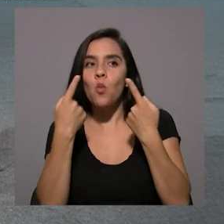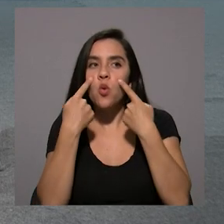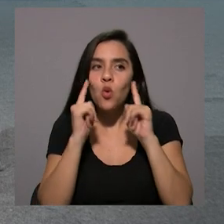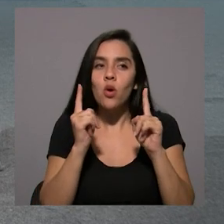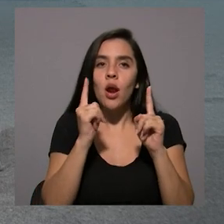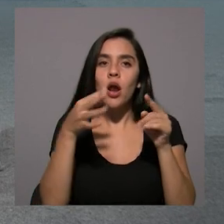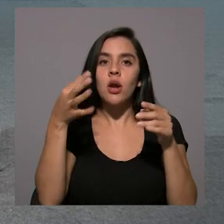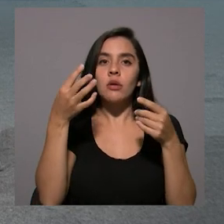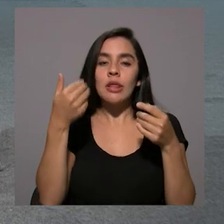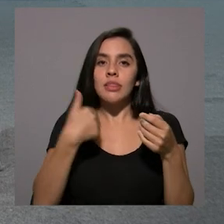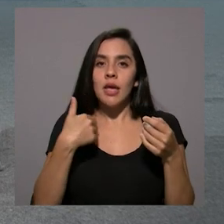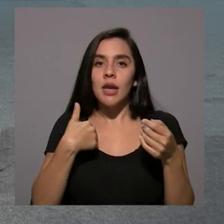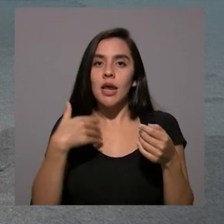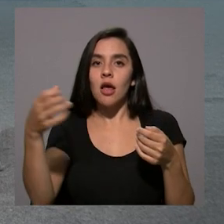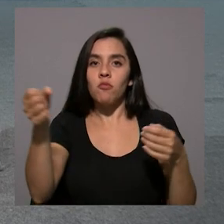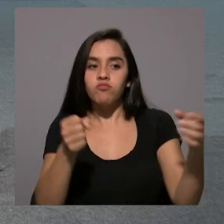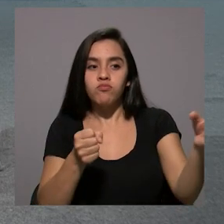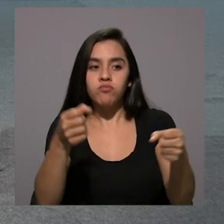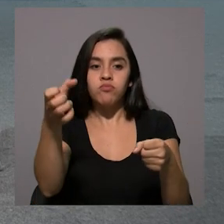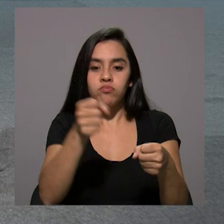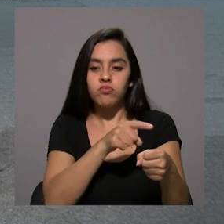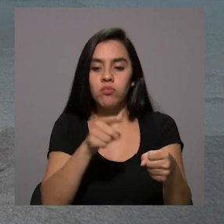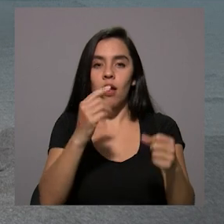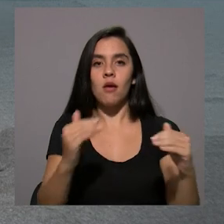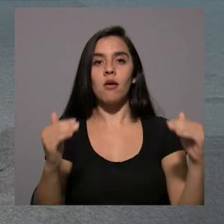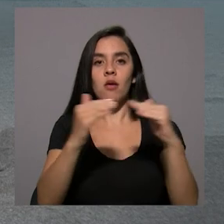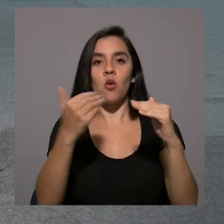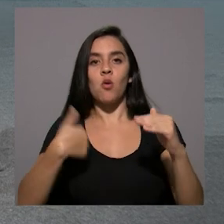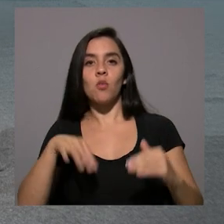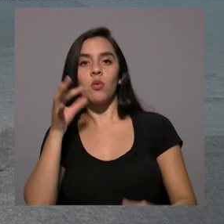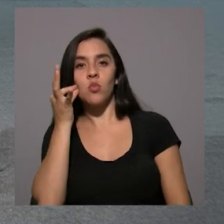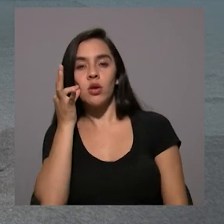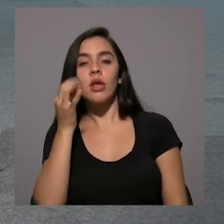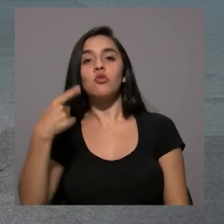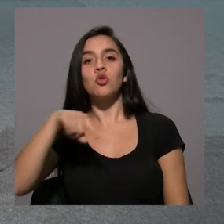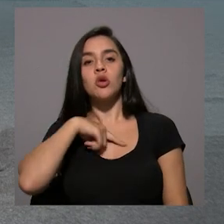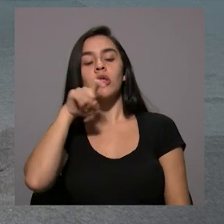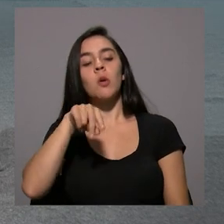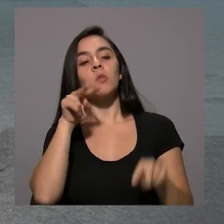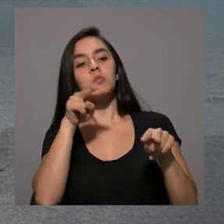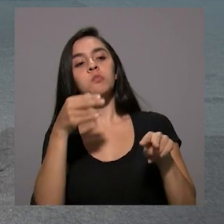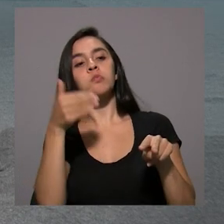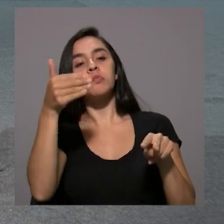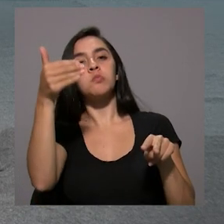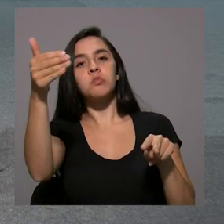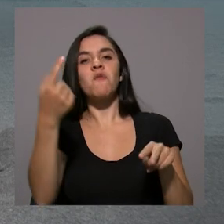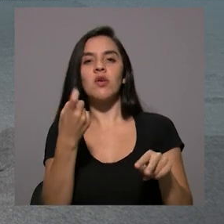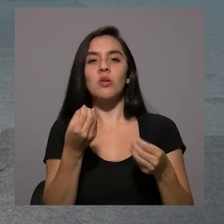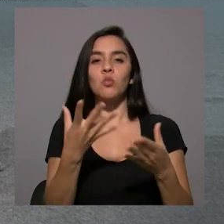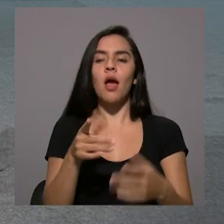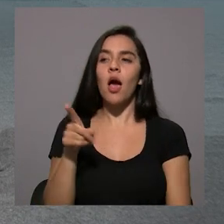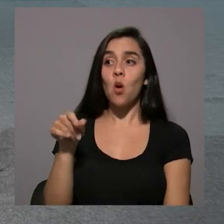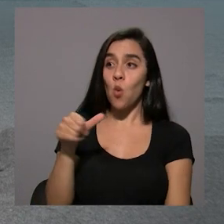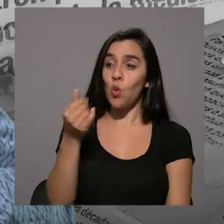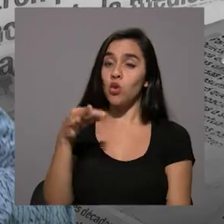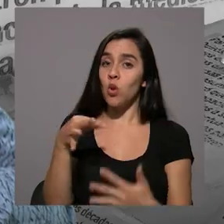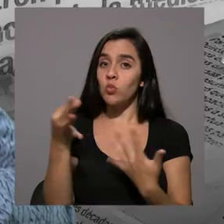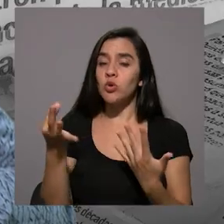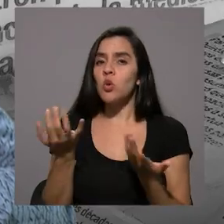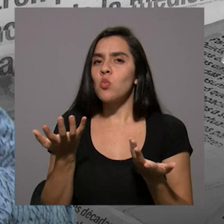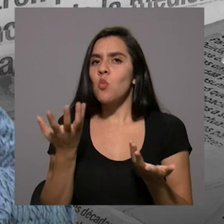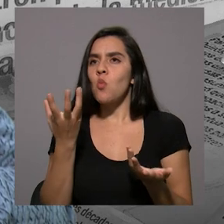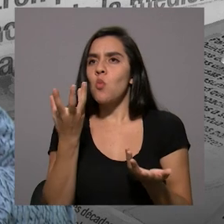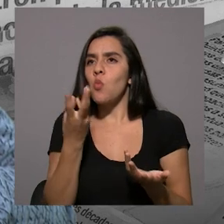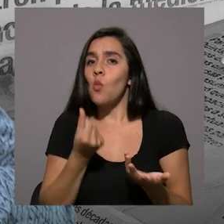cómo alcanzar y lograr llevar adelante fórmulas paritarias. Tendremos que observar, falta mucho. Porque también la otra opción es